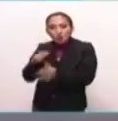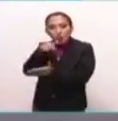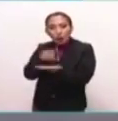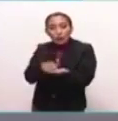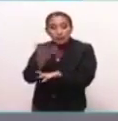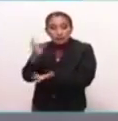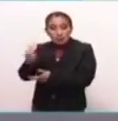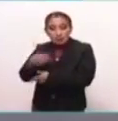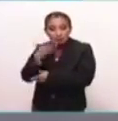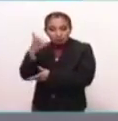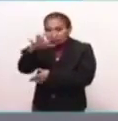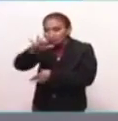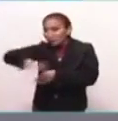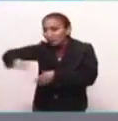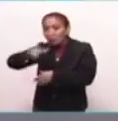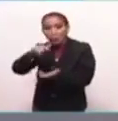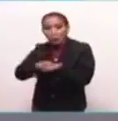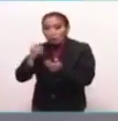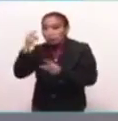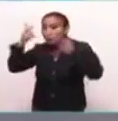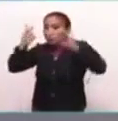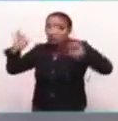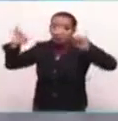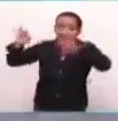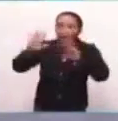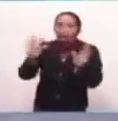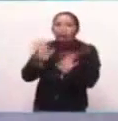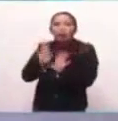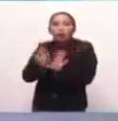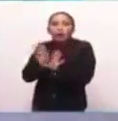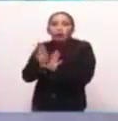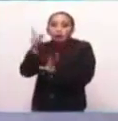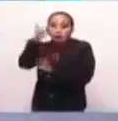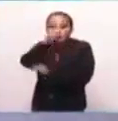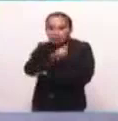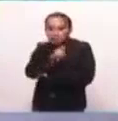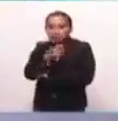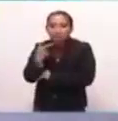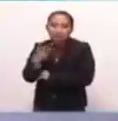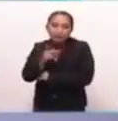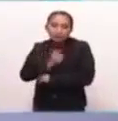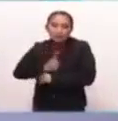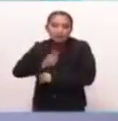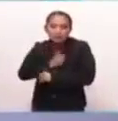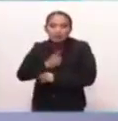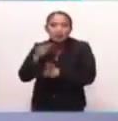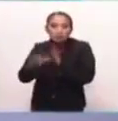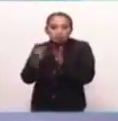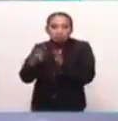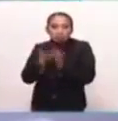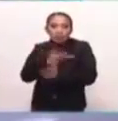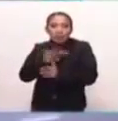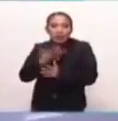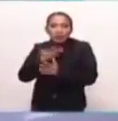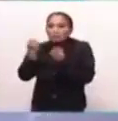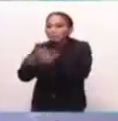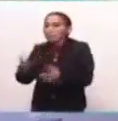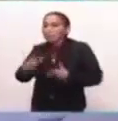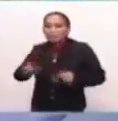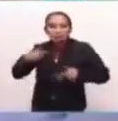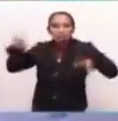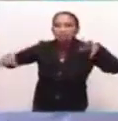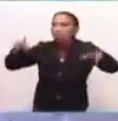felizmente esta zona no llega tanto el visitante, porque es un tanto agreste. Lamentablemente, continuamente tenemos extravíos